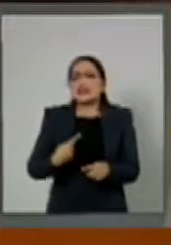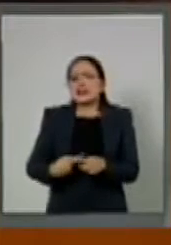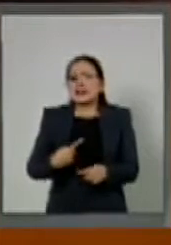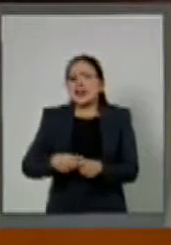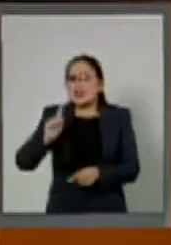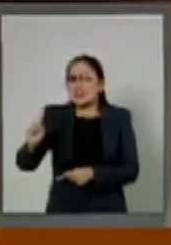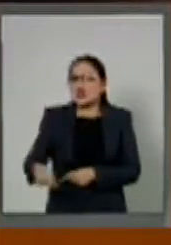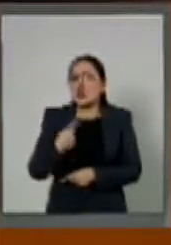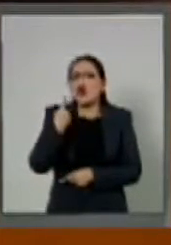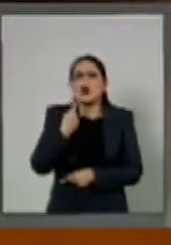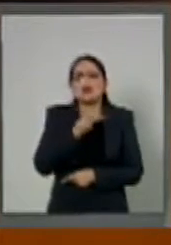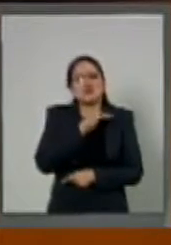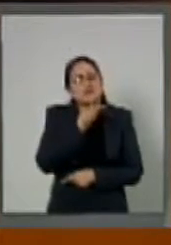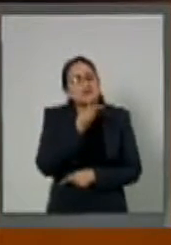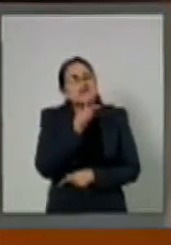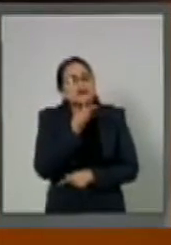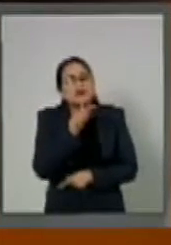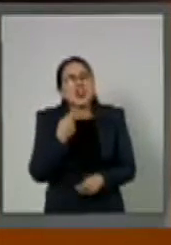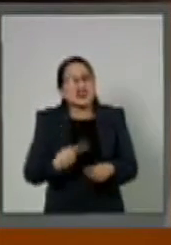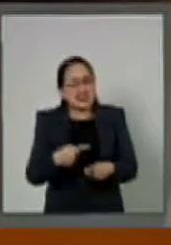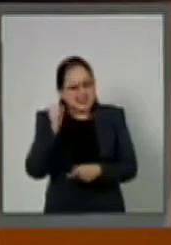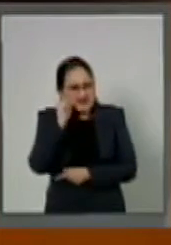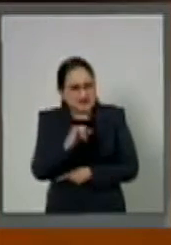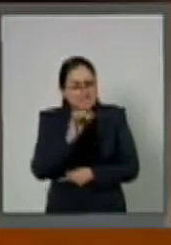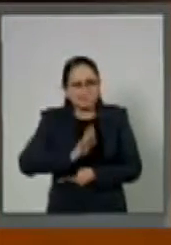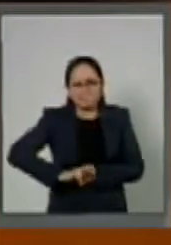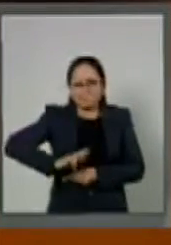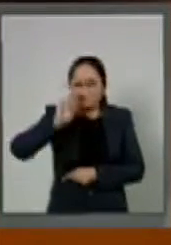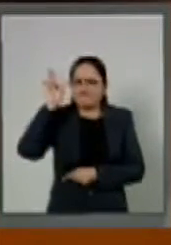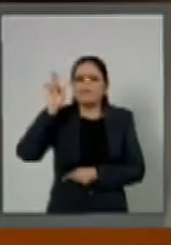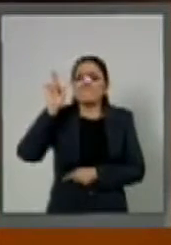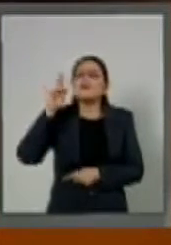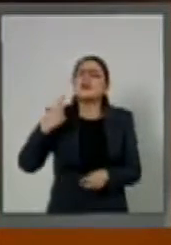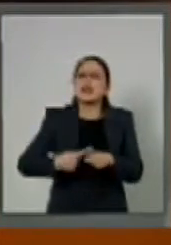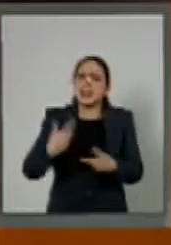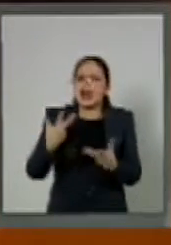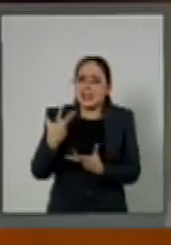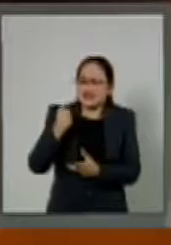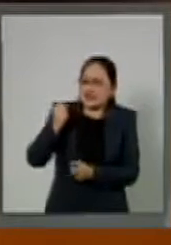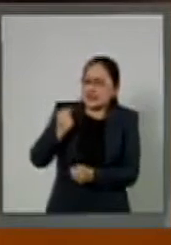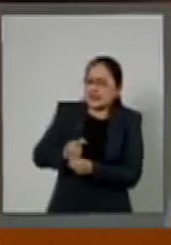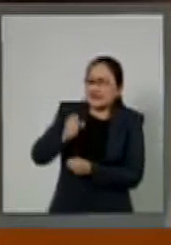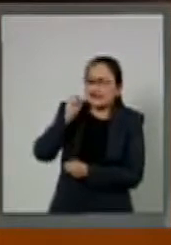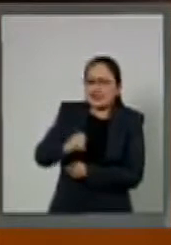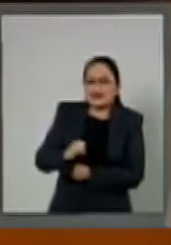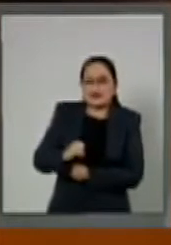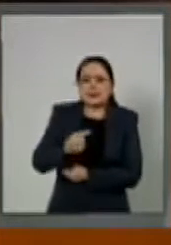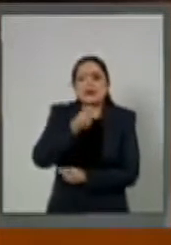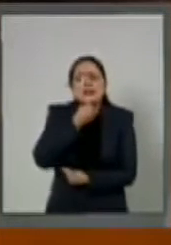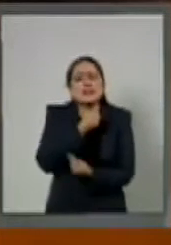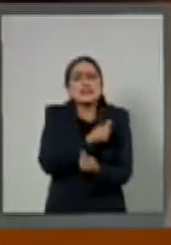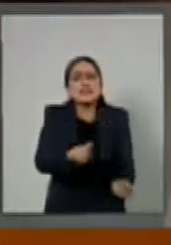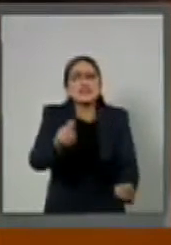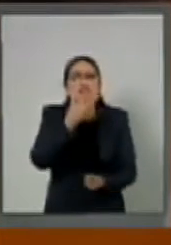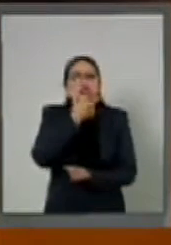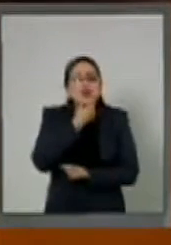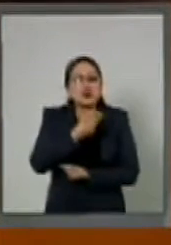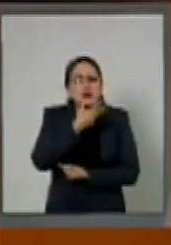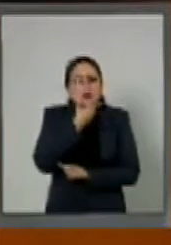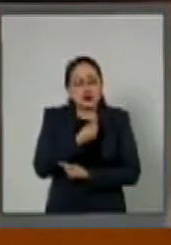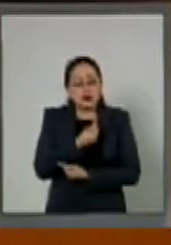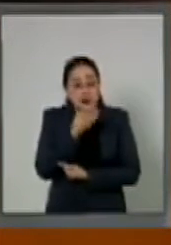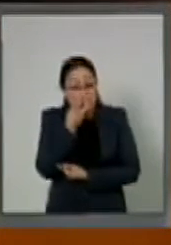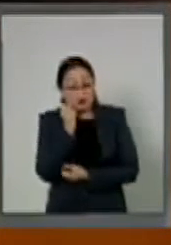hablaban, quiénes sí levantaban la mano, sí identificaban, los niños. Los